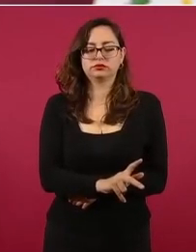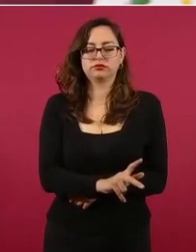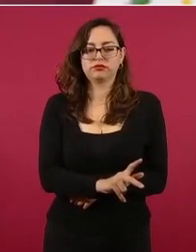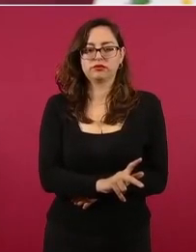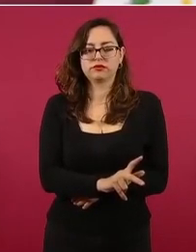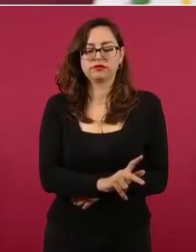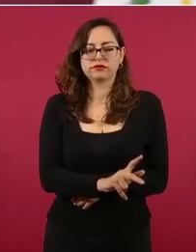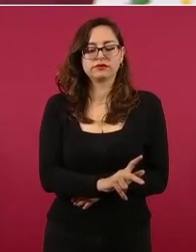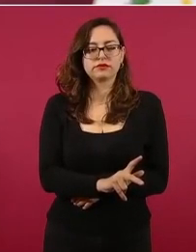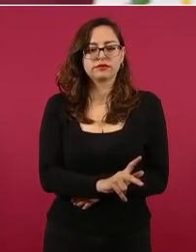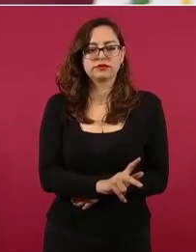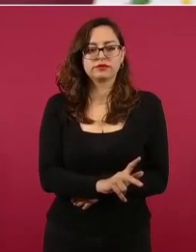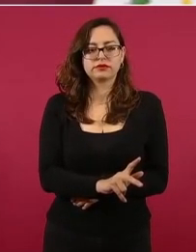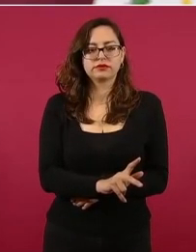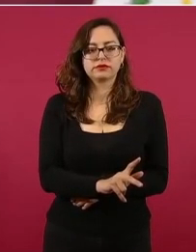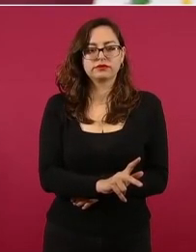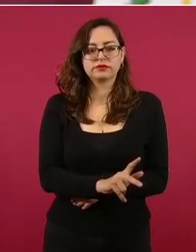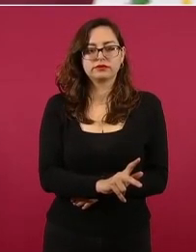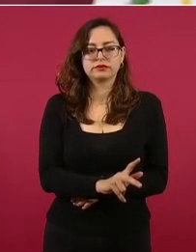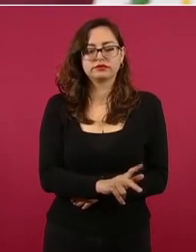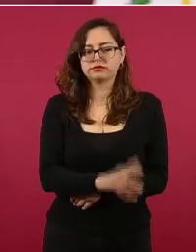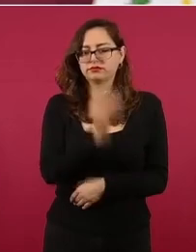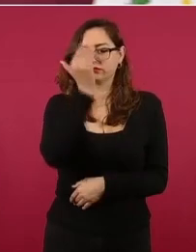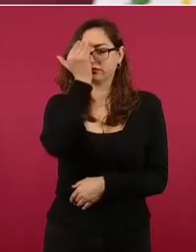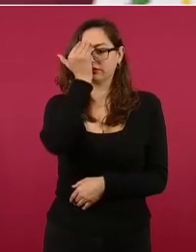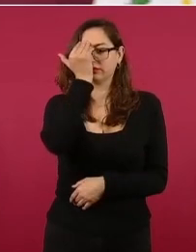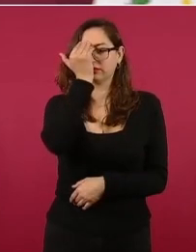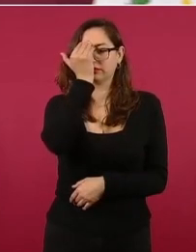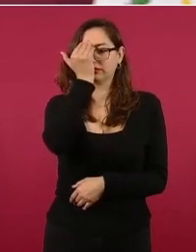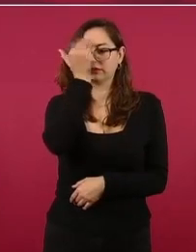horrendo.